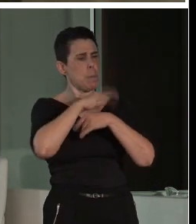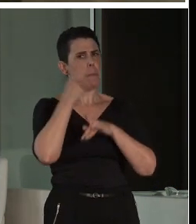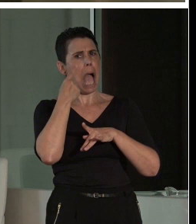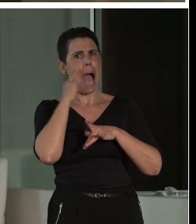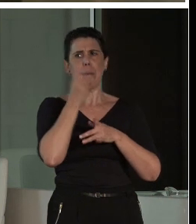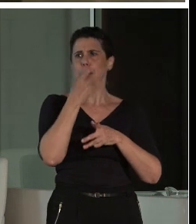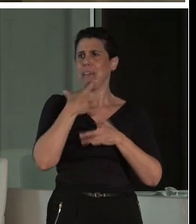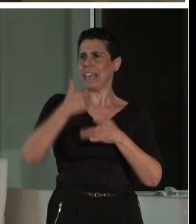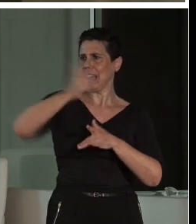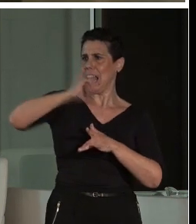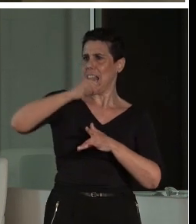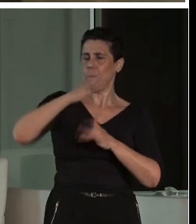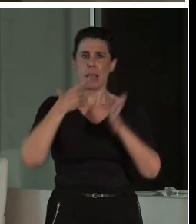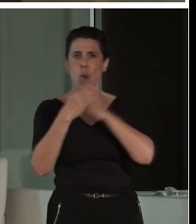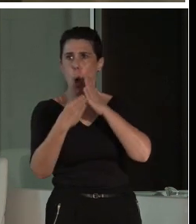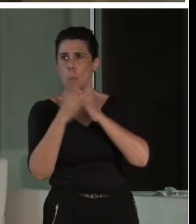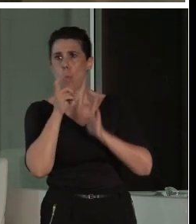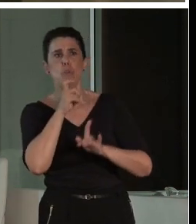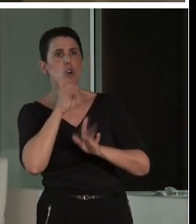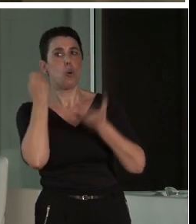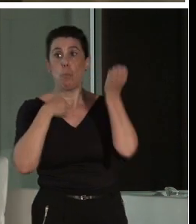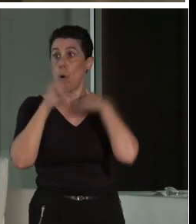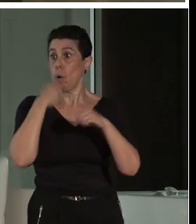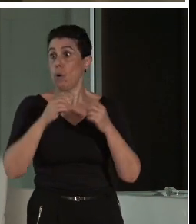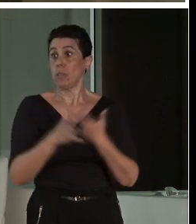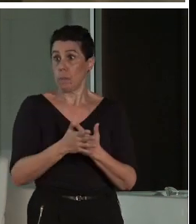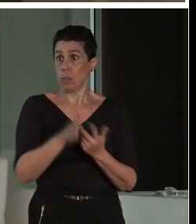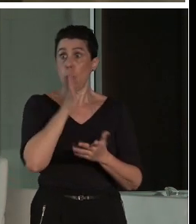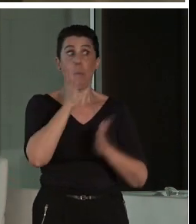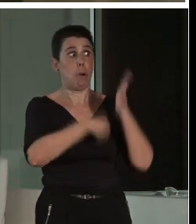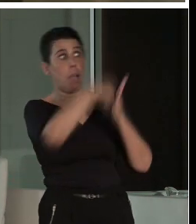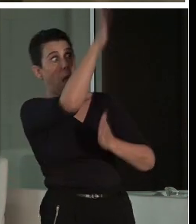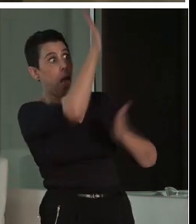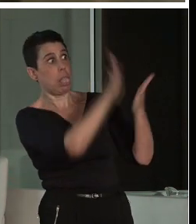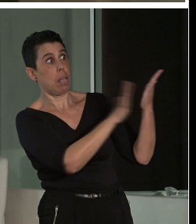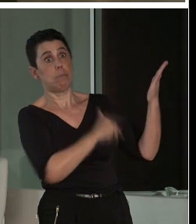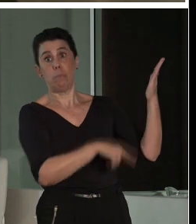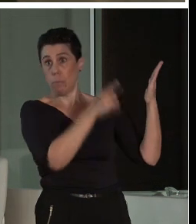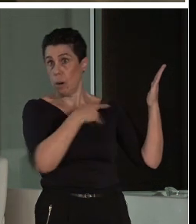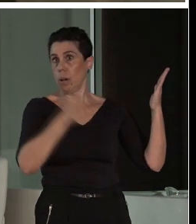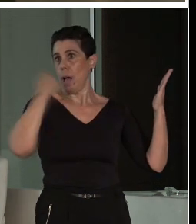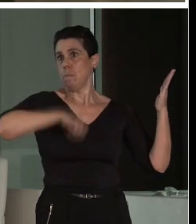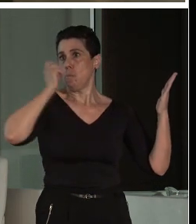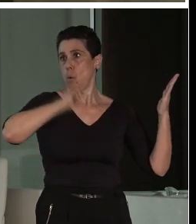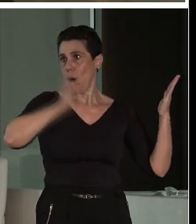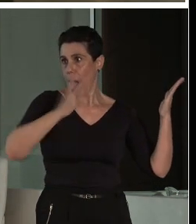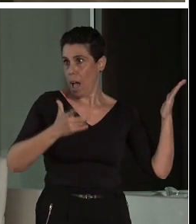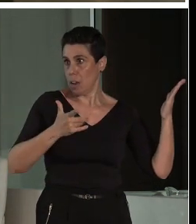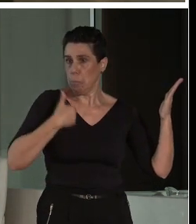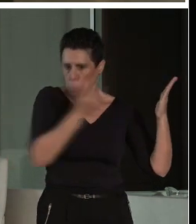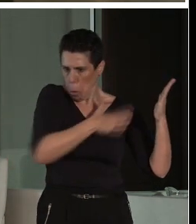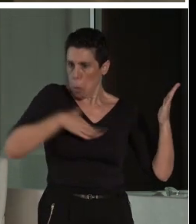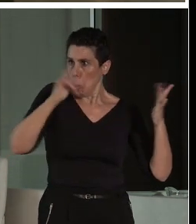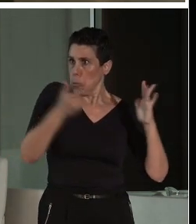validación. Y validación de museografía. Porque hacer un mock-up es muy caro. Pero si tienes gente que quiere aprender, pues es